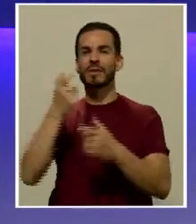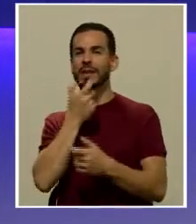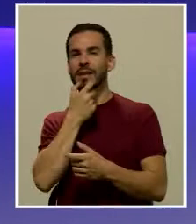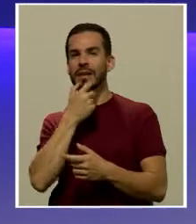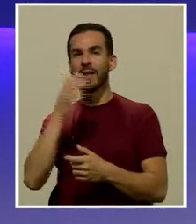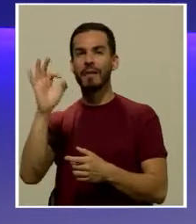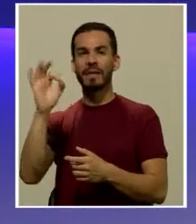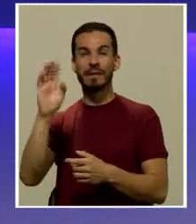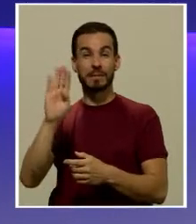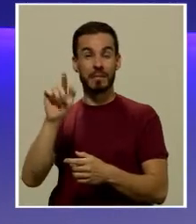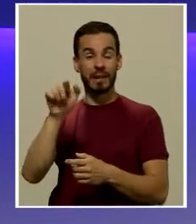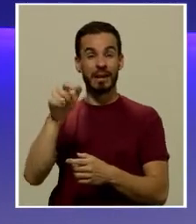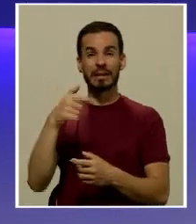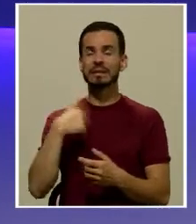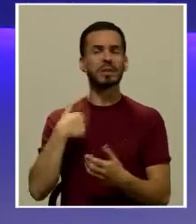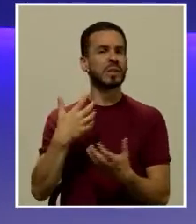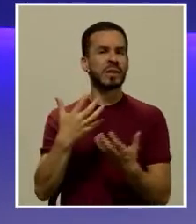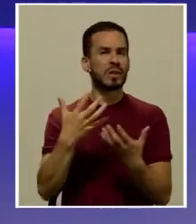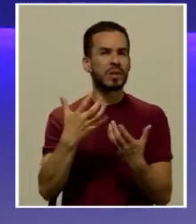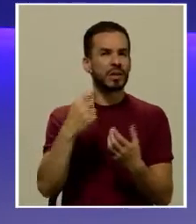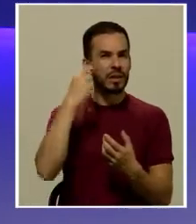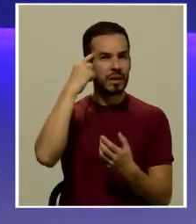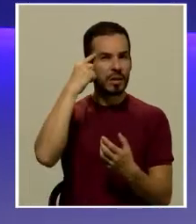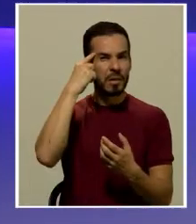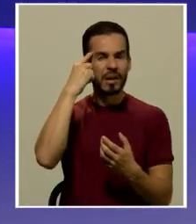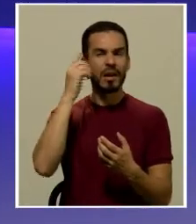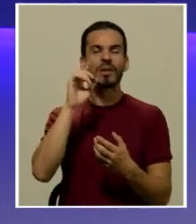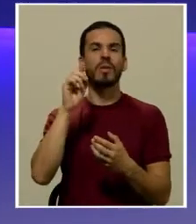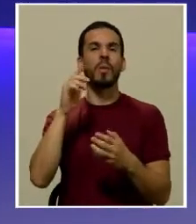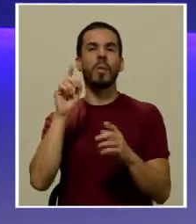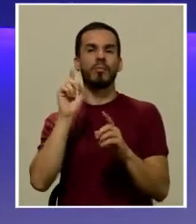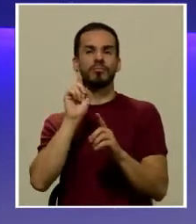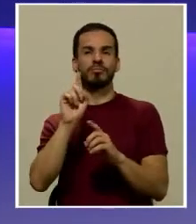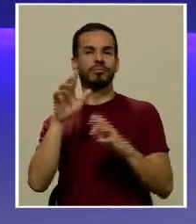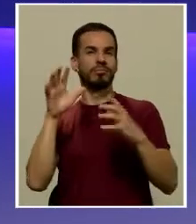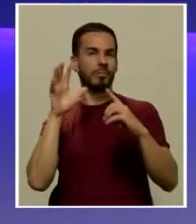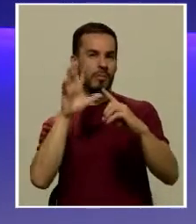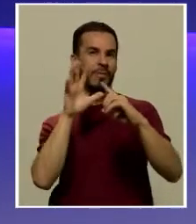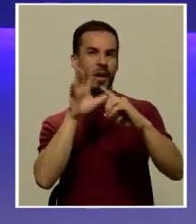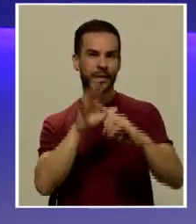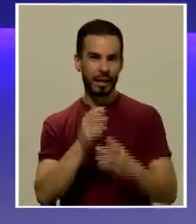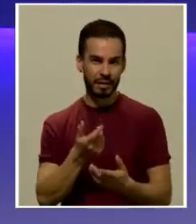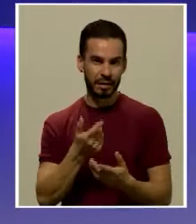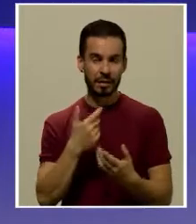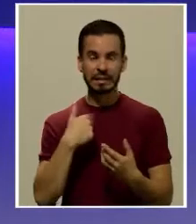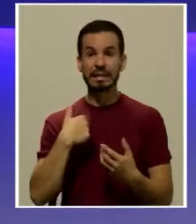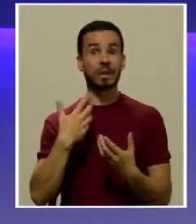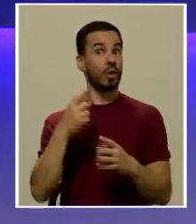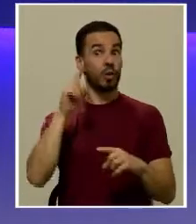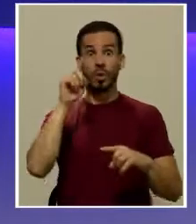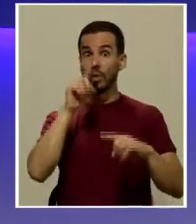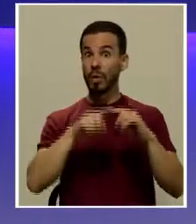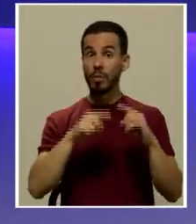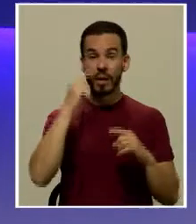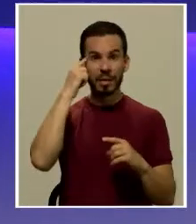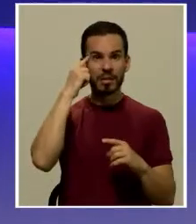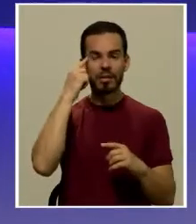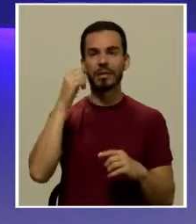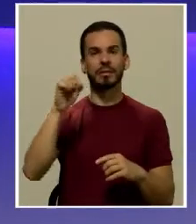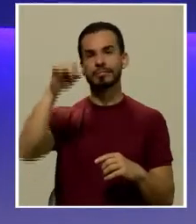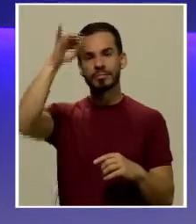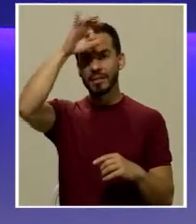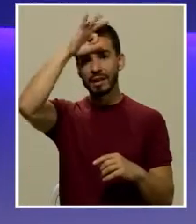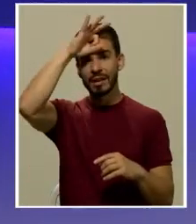Bacon, quien no quiere pensar es un fanático. Quien no puede pensar es un